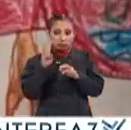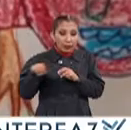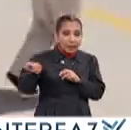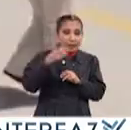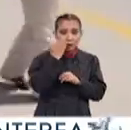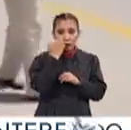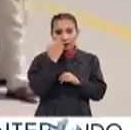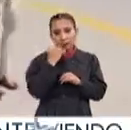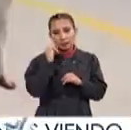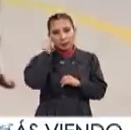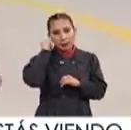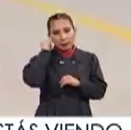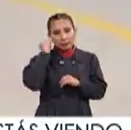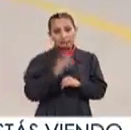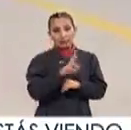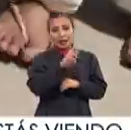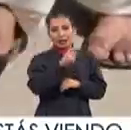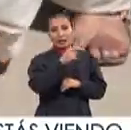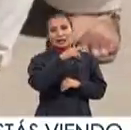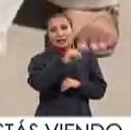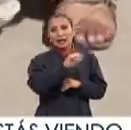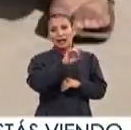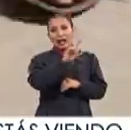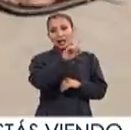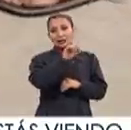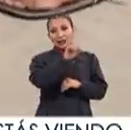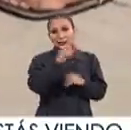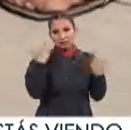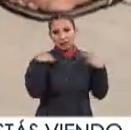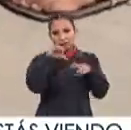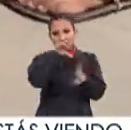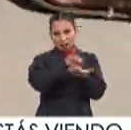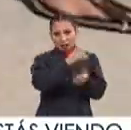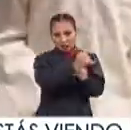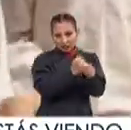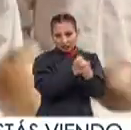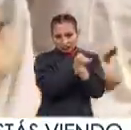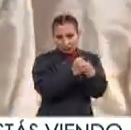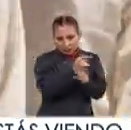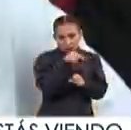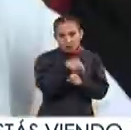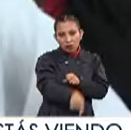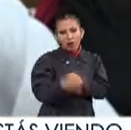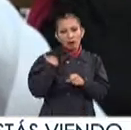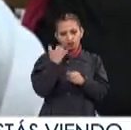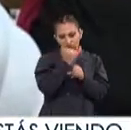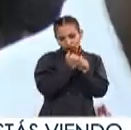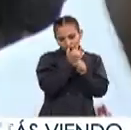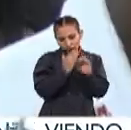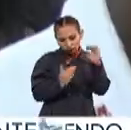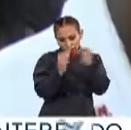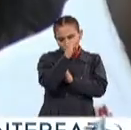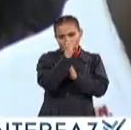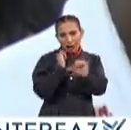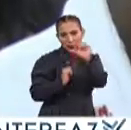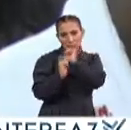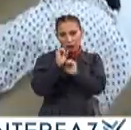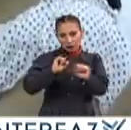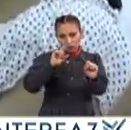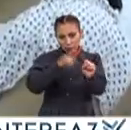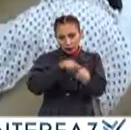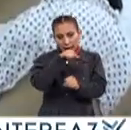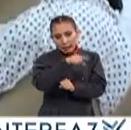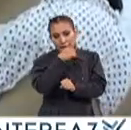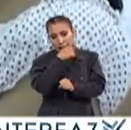escuelas indígenas Regina Martínez Casas Académica del Centro de Investigaciones y Estudios Superiores En Antropología Social